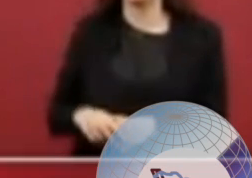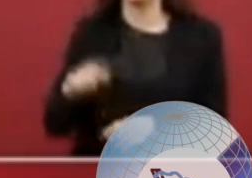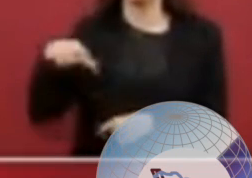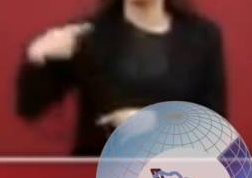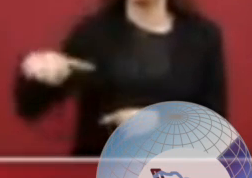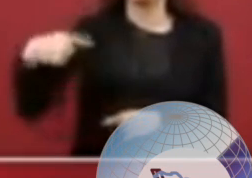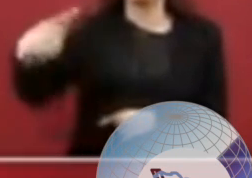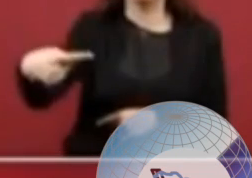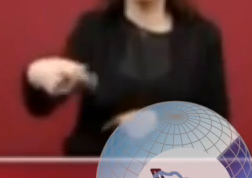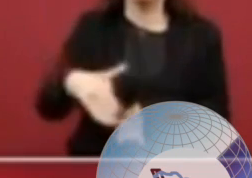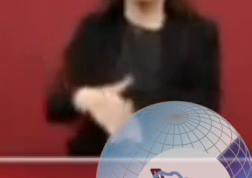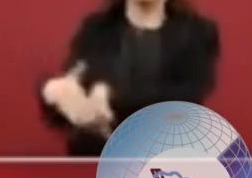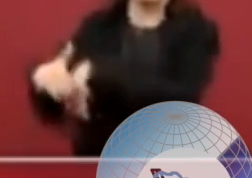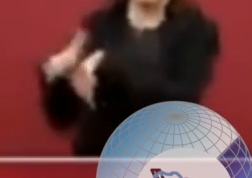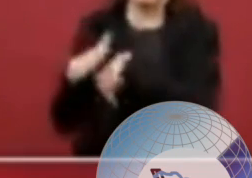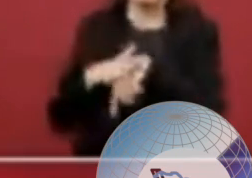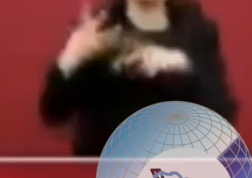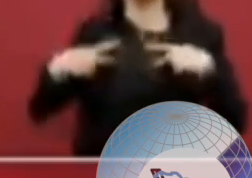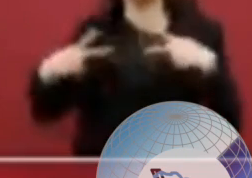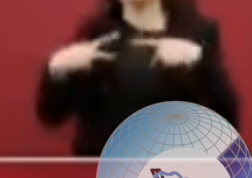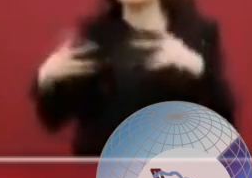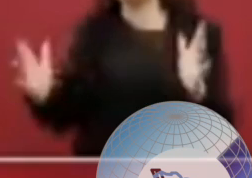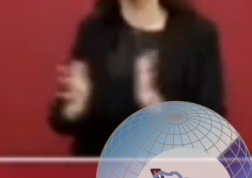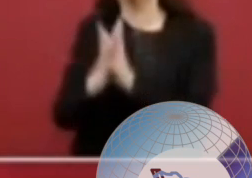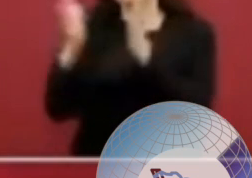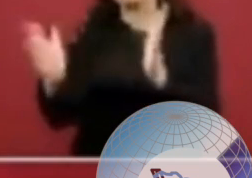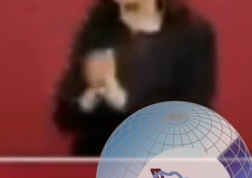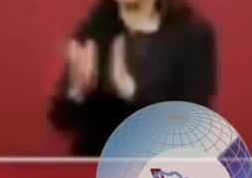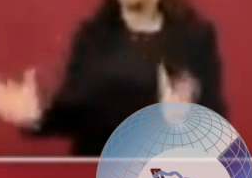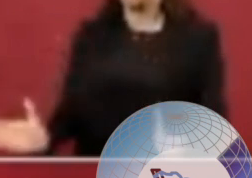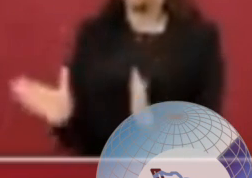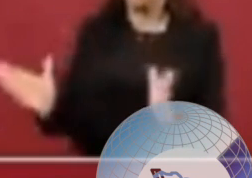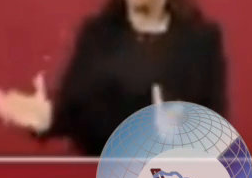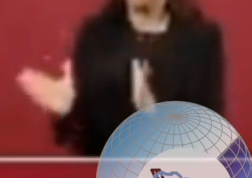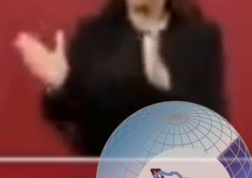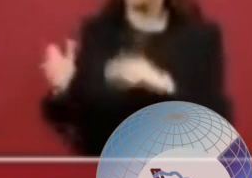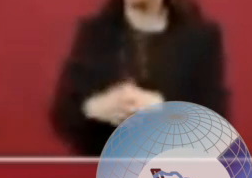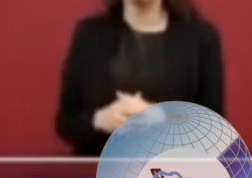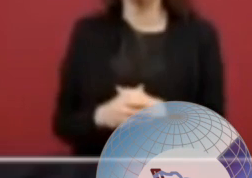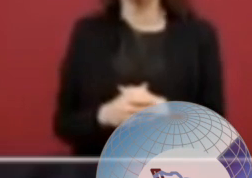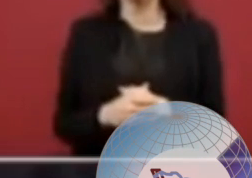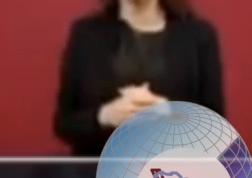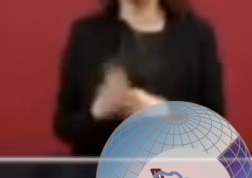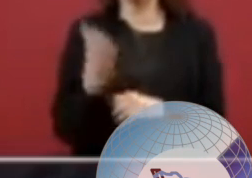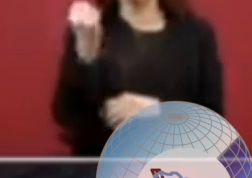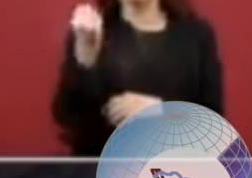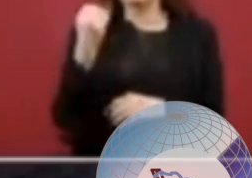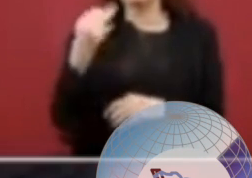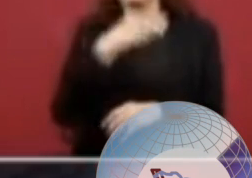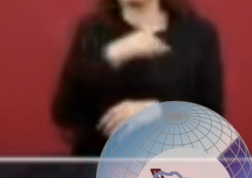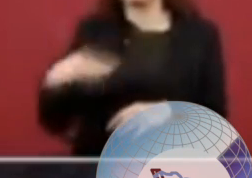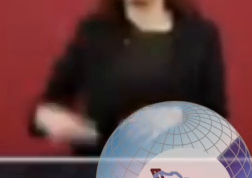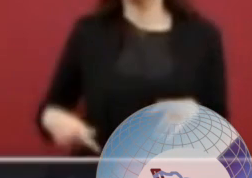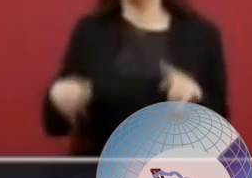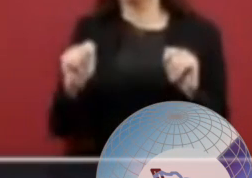a la participación en nueve municipios de Tlaxcala,